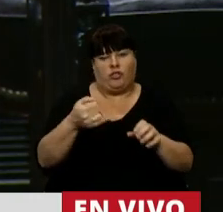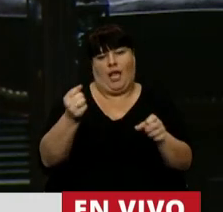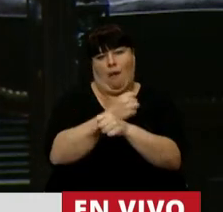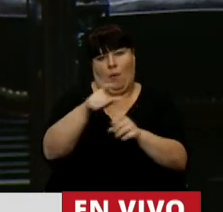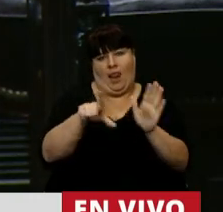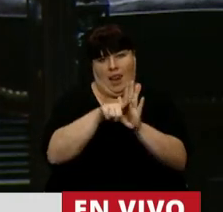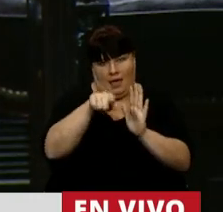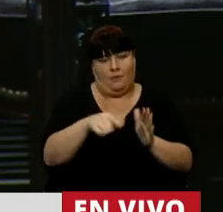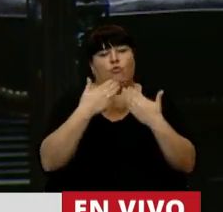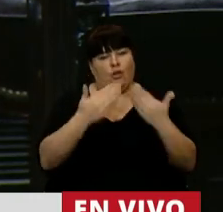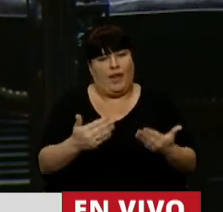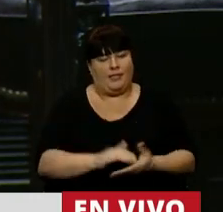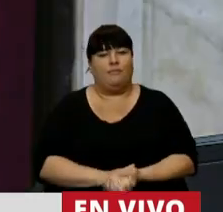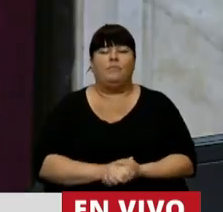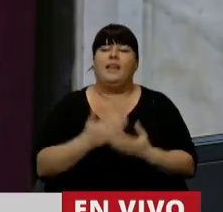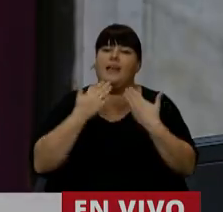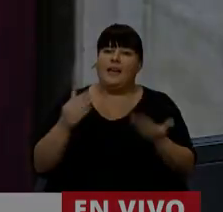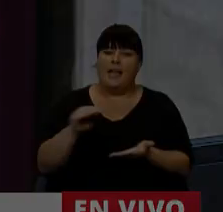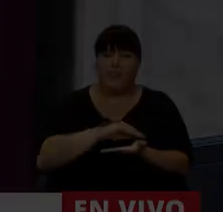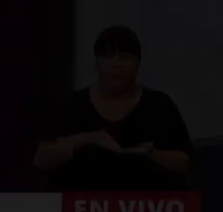proyecto de ley. Muchas gracias. Gracias, diputado.